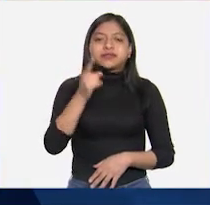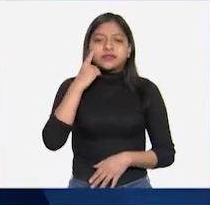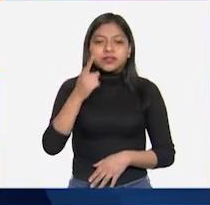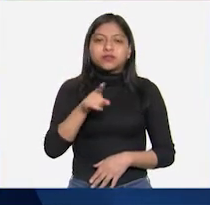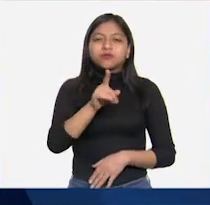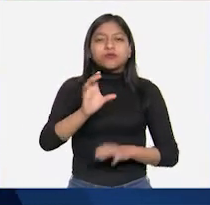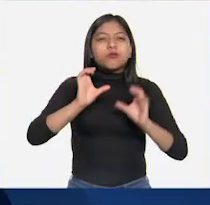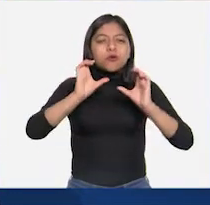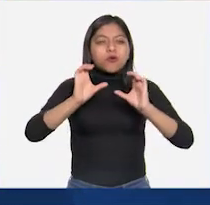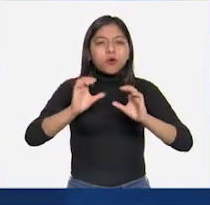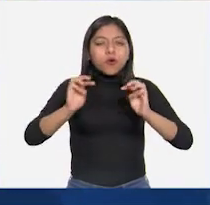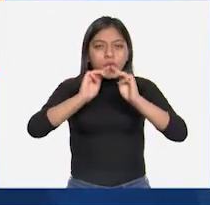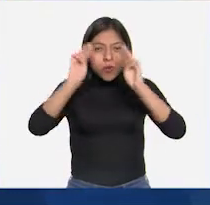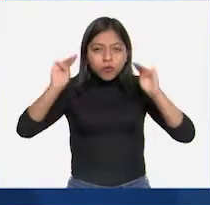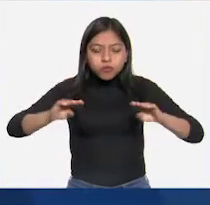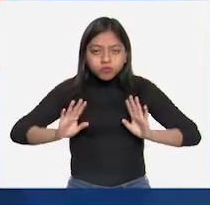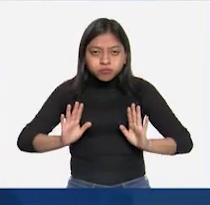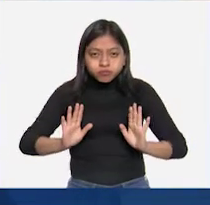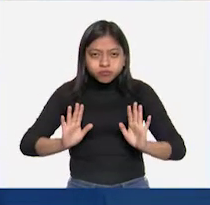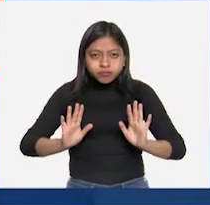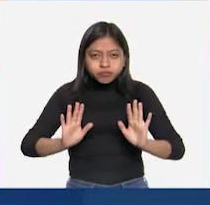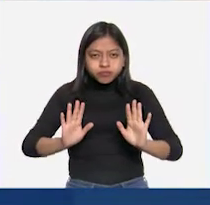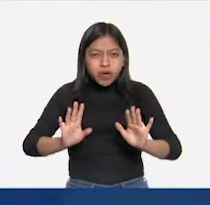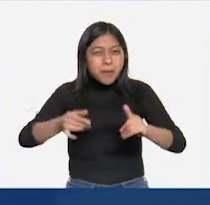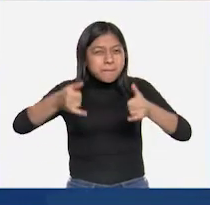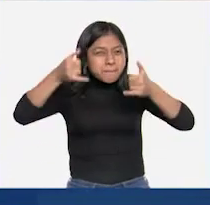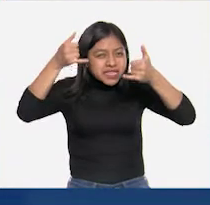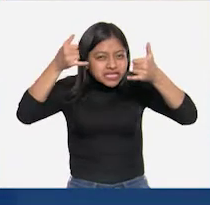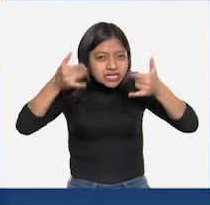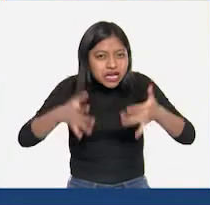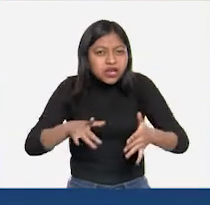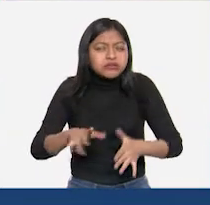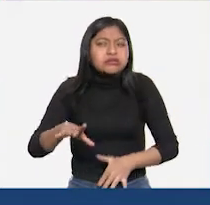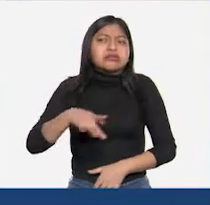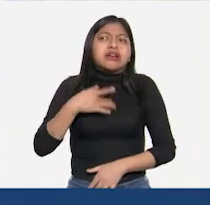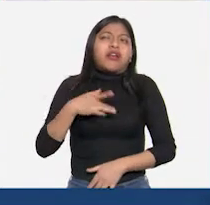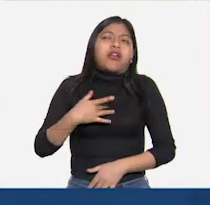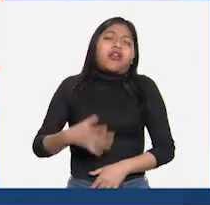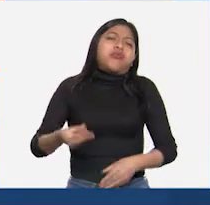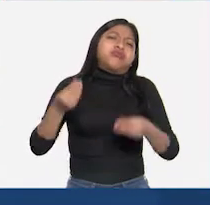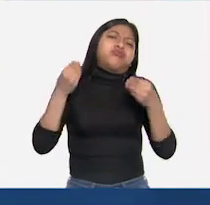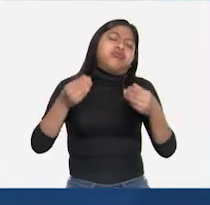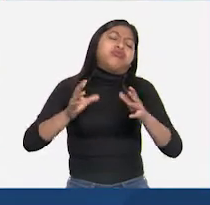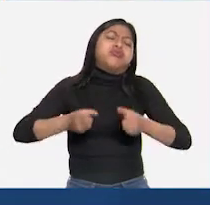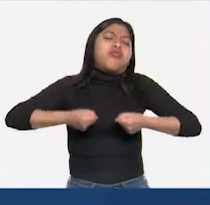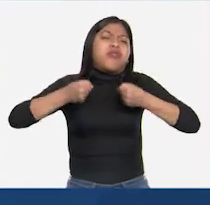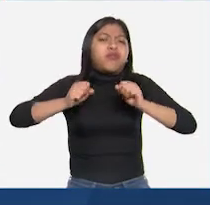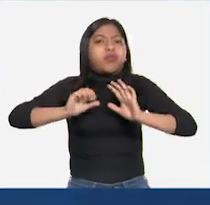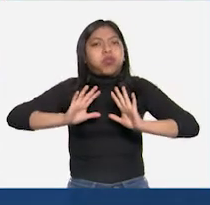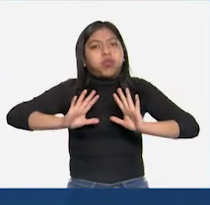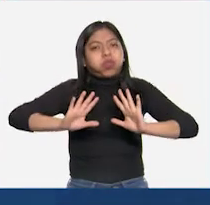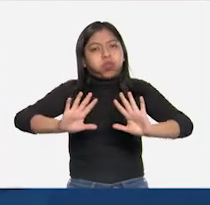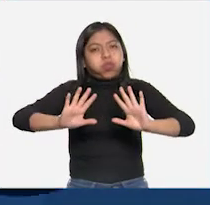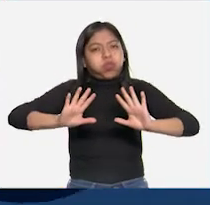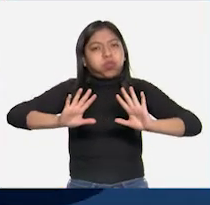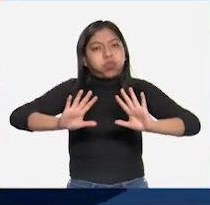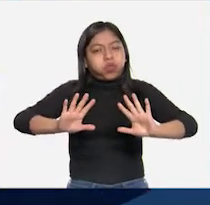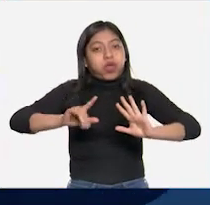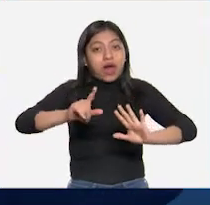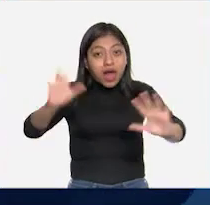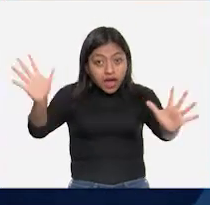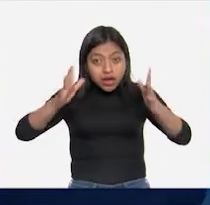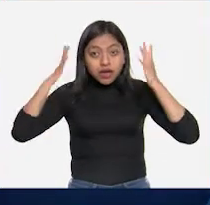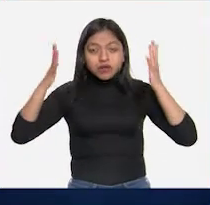empujar un mueble grande y pesado. Sentirás que es mucho esfuerzo el que debes hacer para moverlo y no se moverá muy rápido.